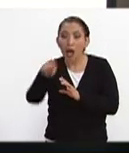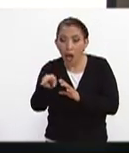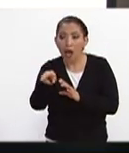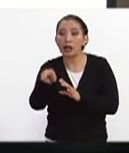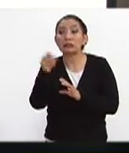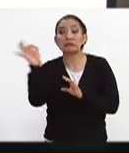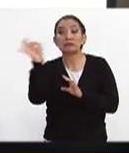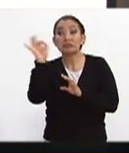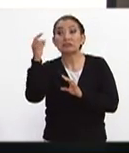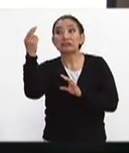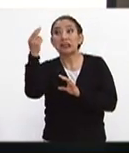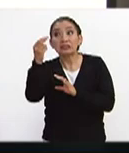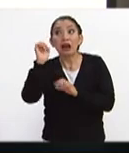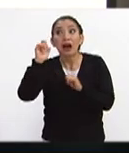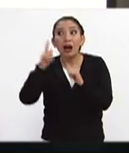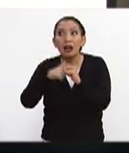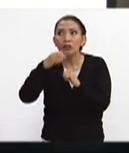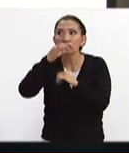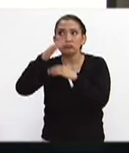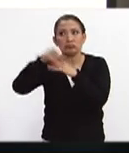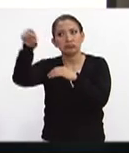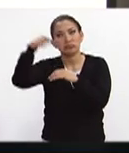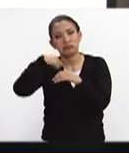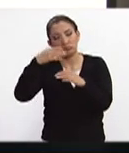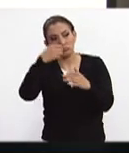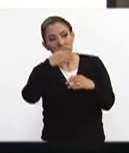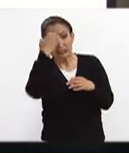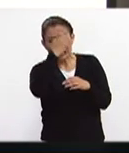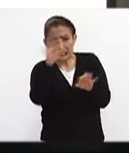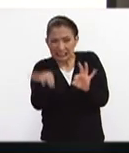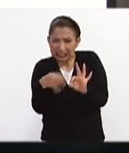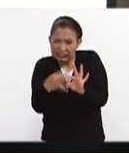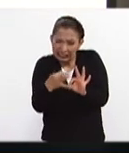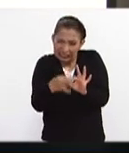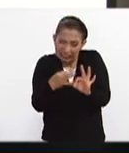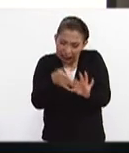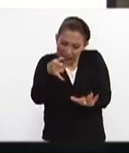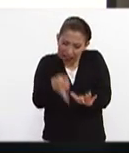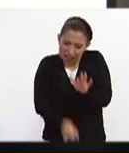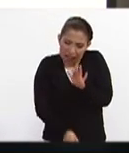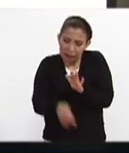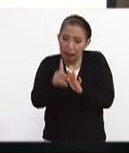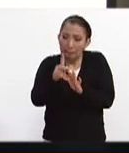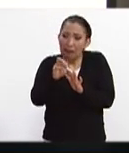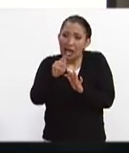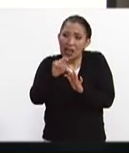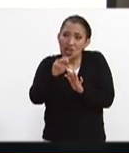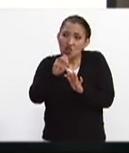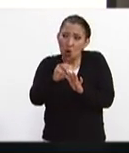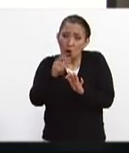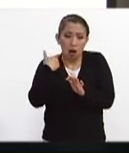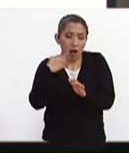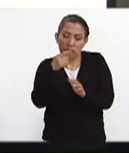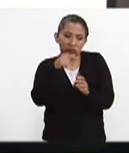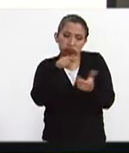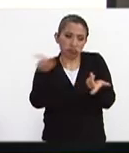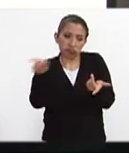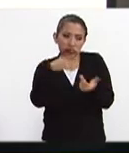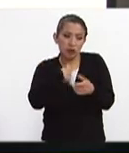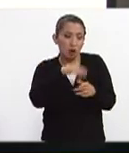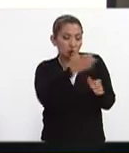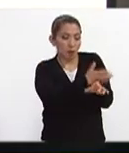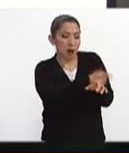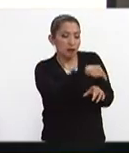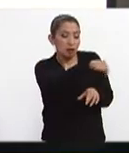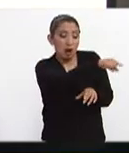y aquella que requiera ya un análisis estructural un peritaje pues se tendrá que hacer dentro de nuestros